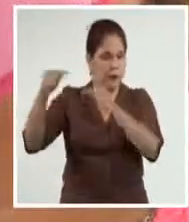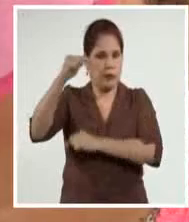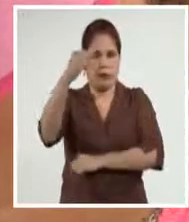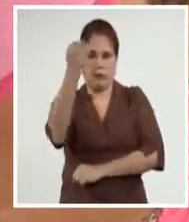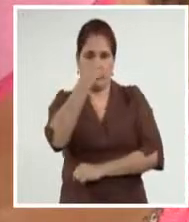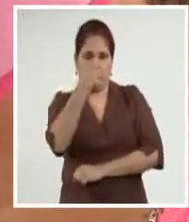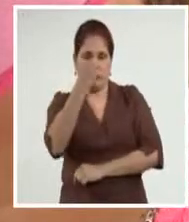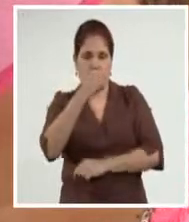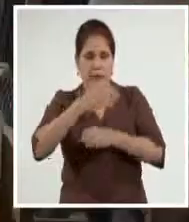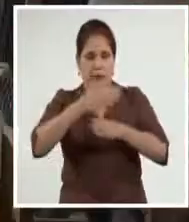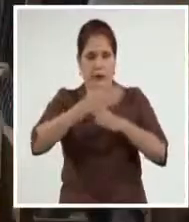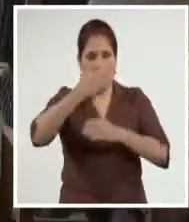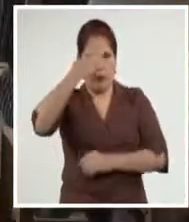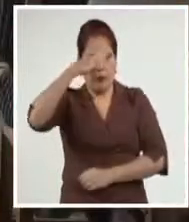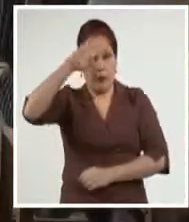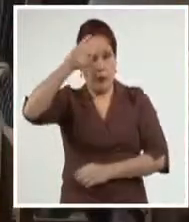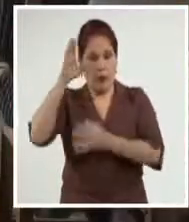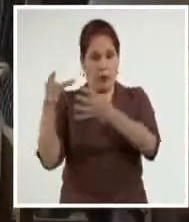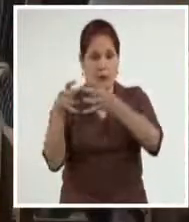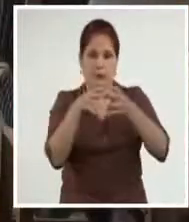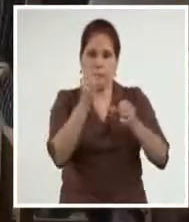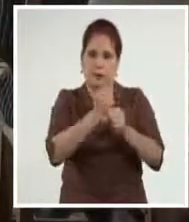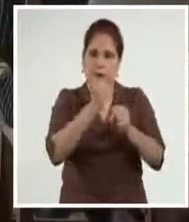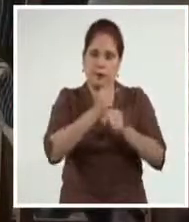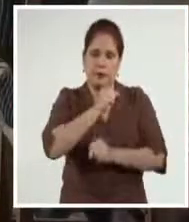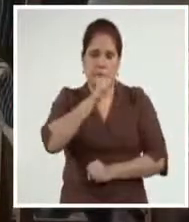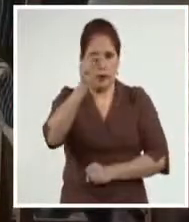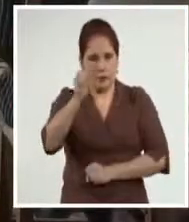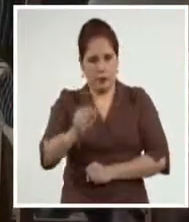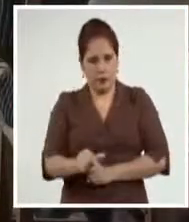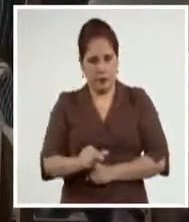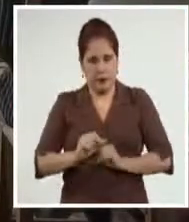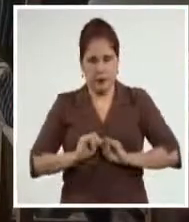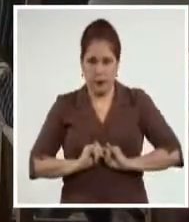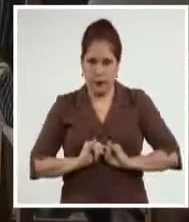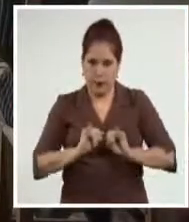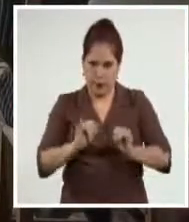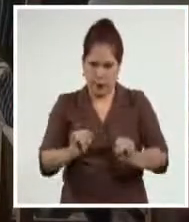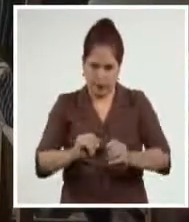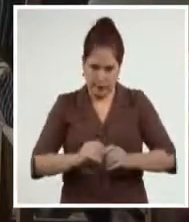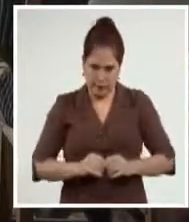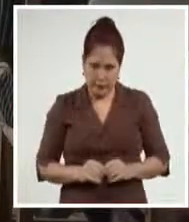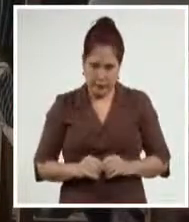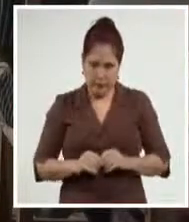Desde Santiago de Cuba, Suley Du Fornó y Rocío López Pardo, Sistema Informativo de la Televisión.